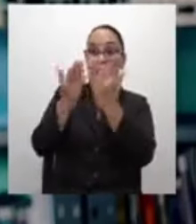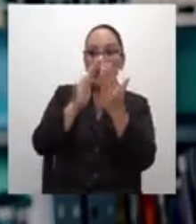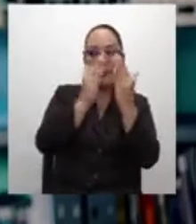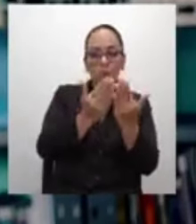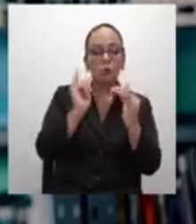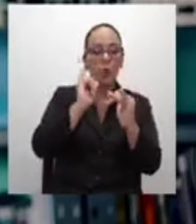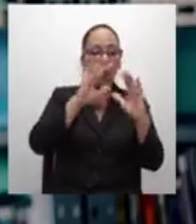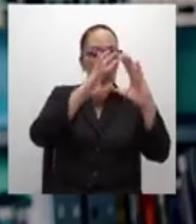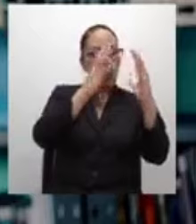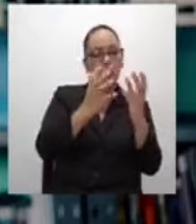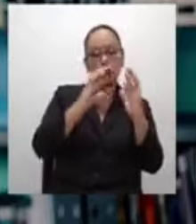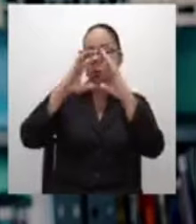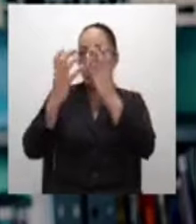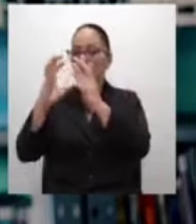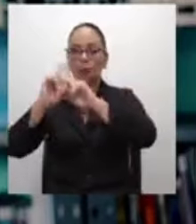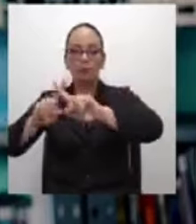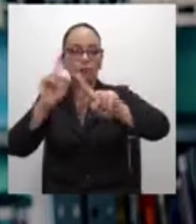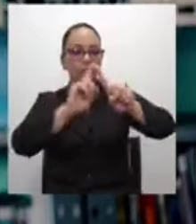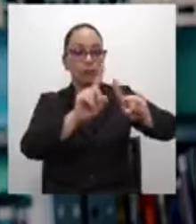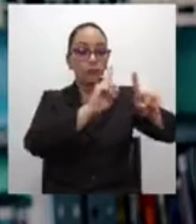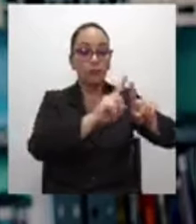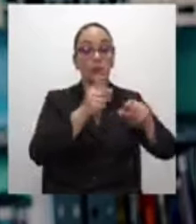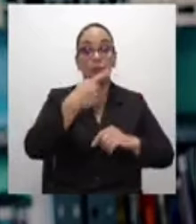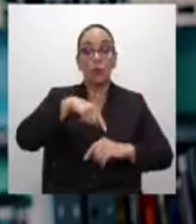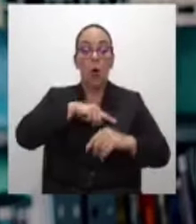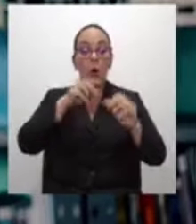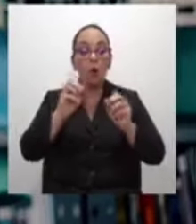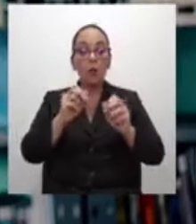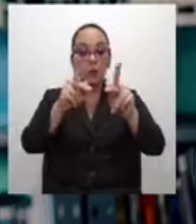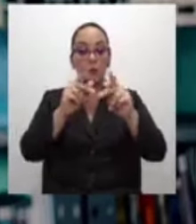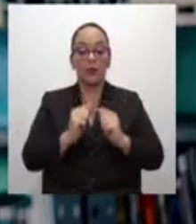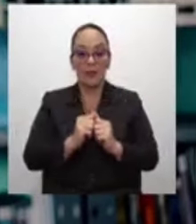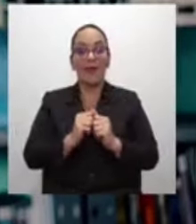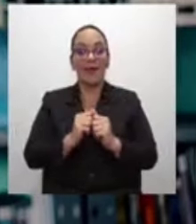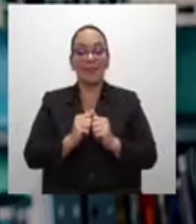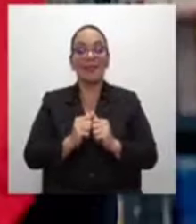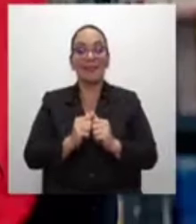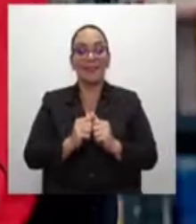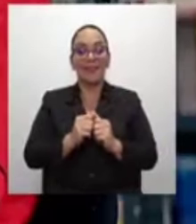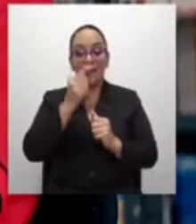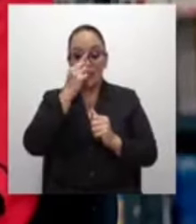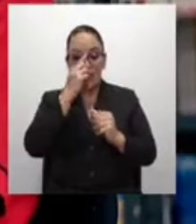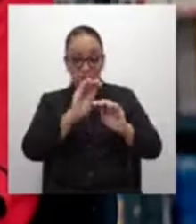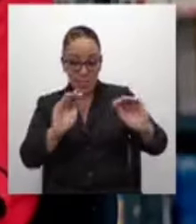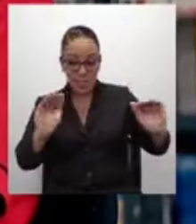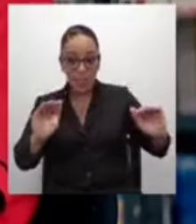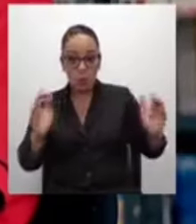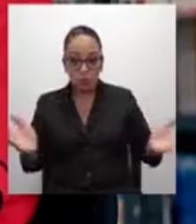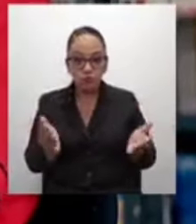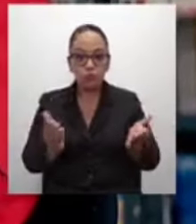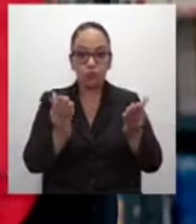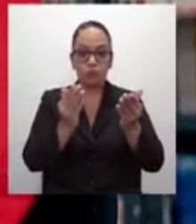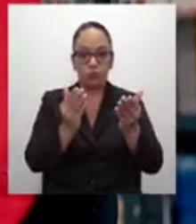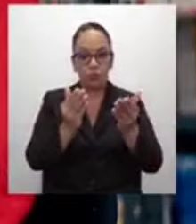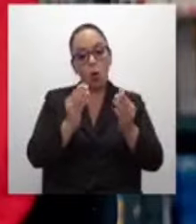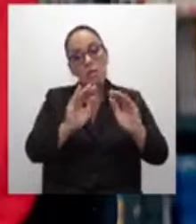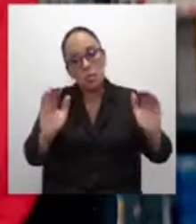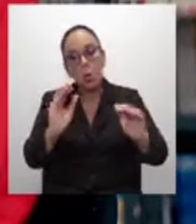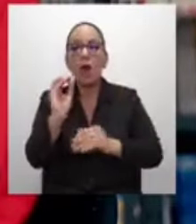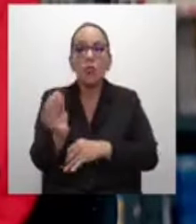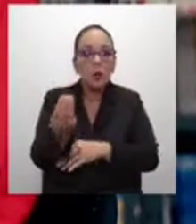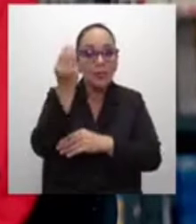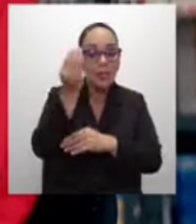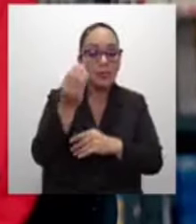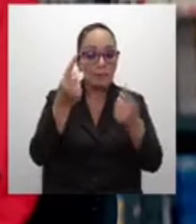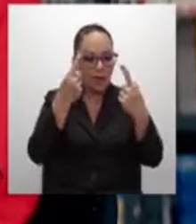Si nosotros tenemos la oportunidad de acercar al niño, a la niña, al adolescente, a ese libro,